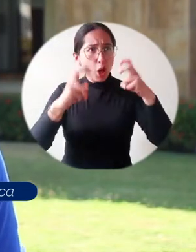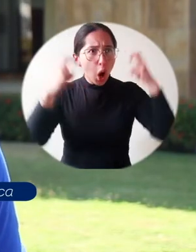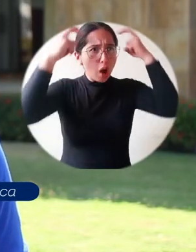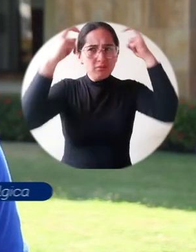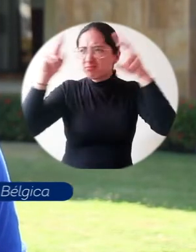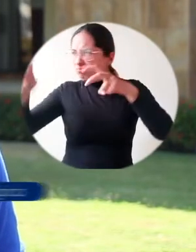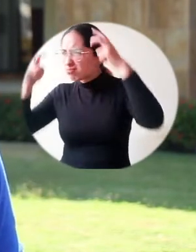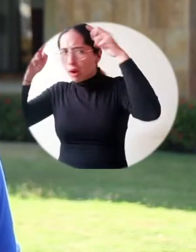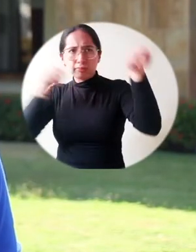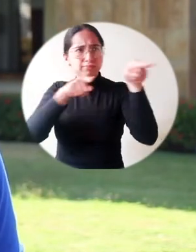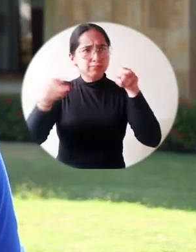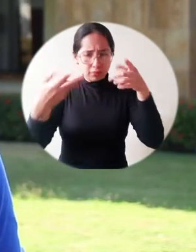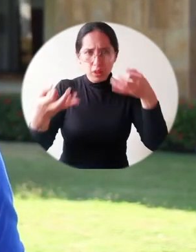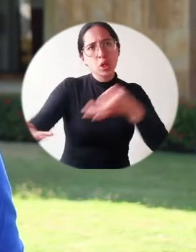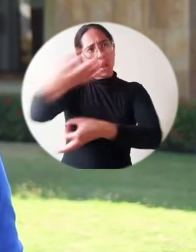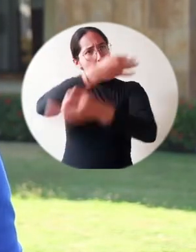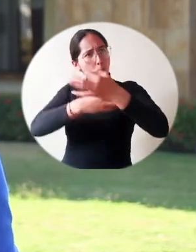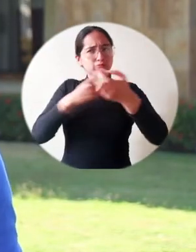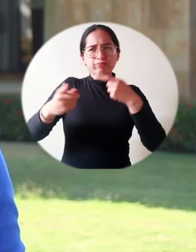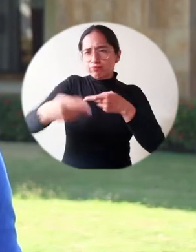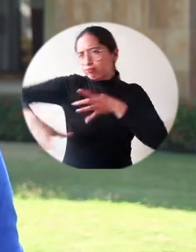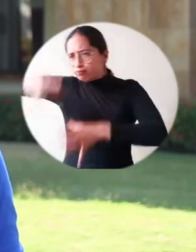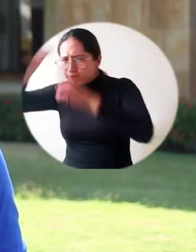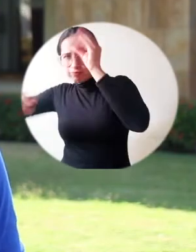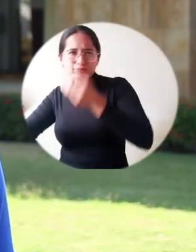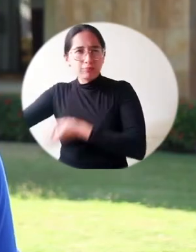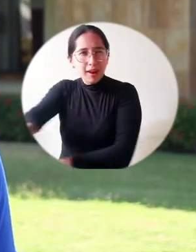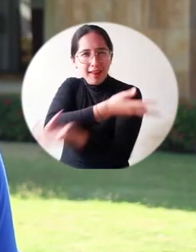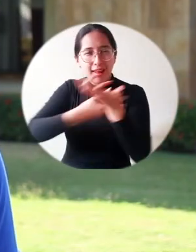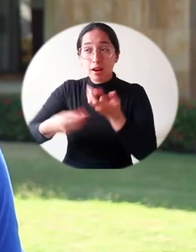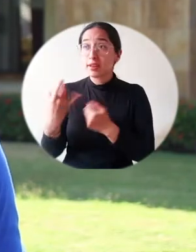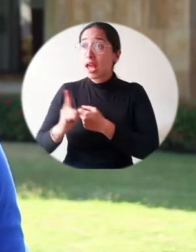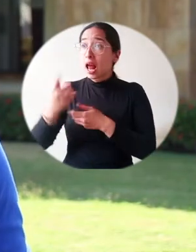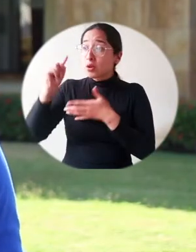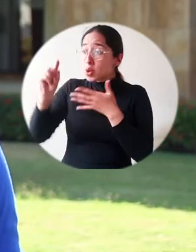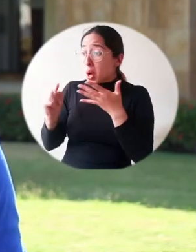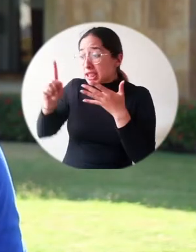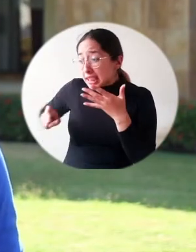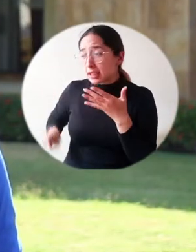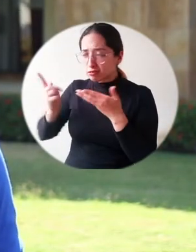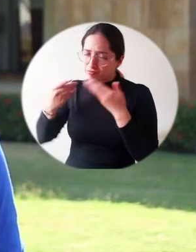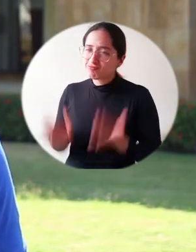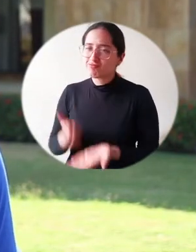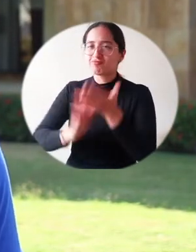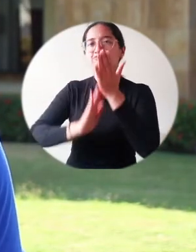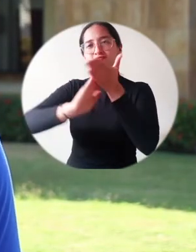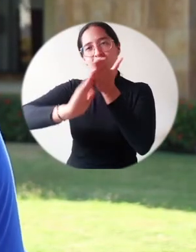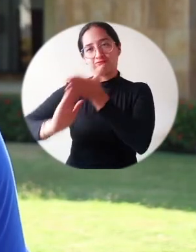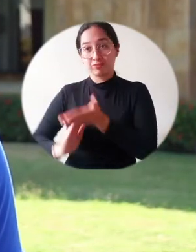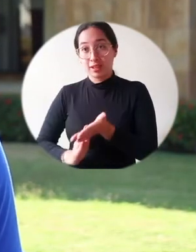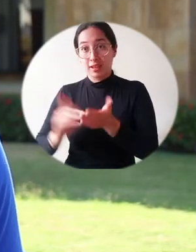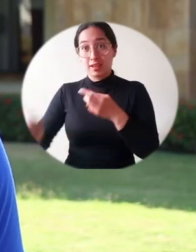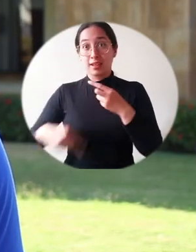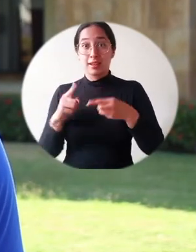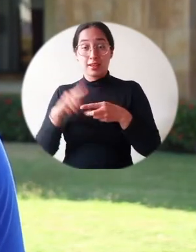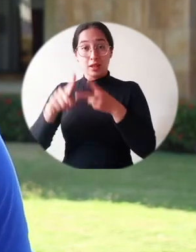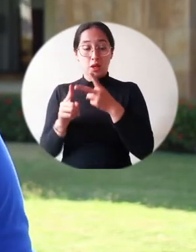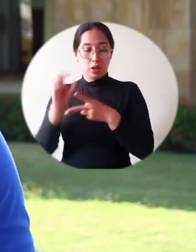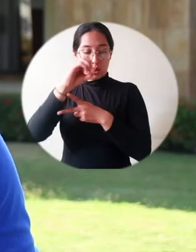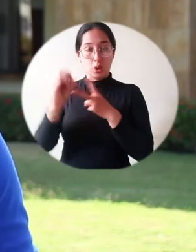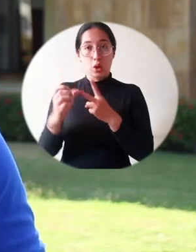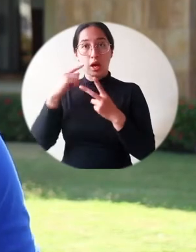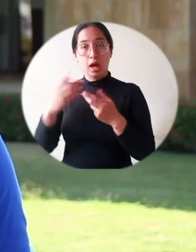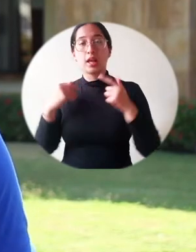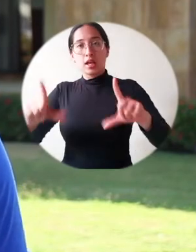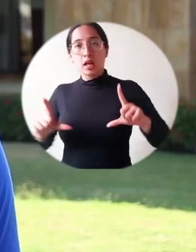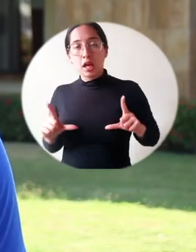universidad y esto lo que genera es un intercambio de conocimientos y estrechar lazos con países que pueden aportar a las